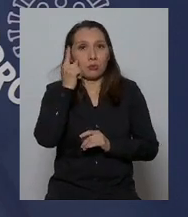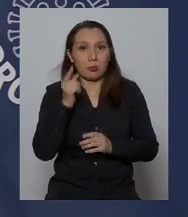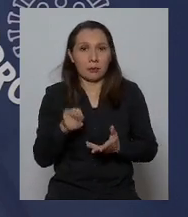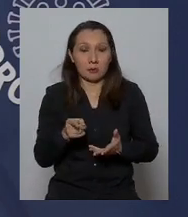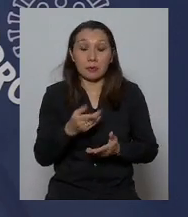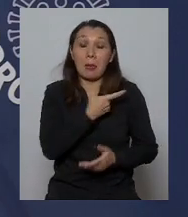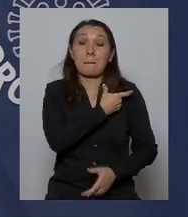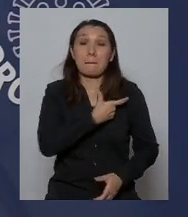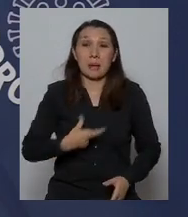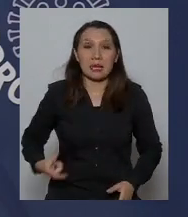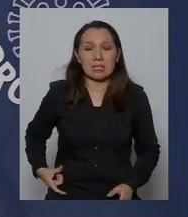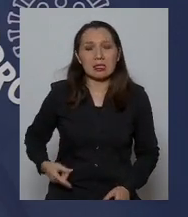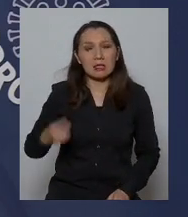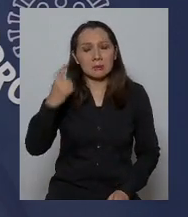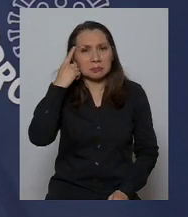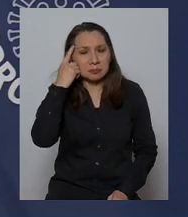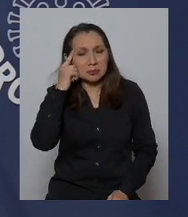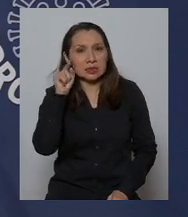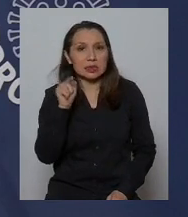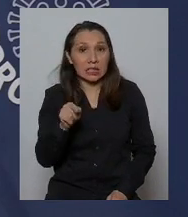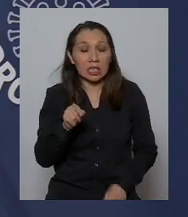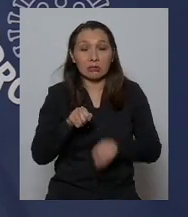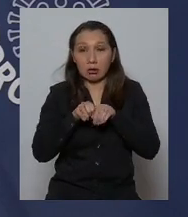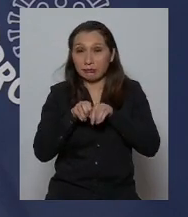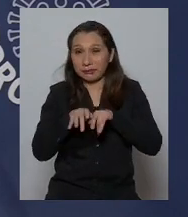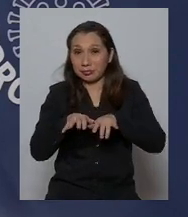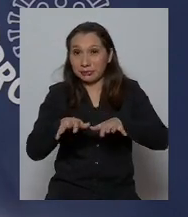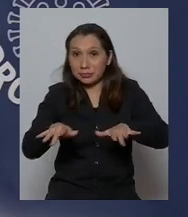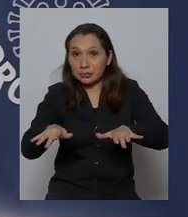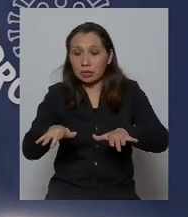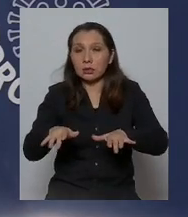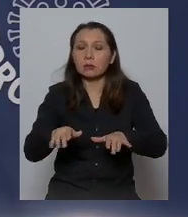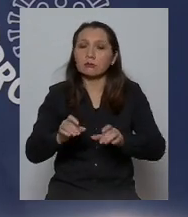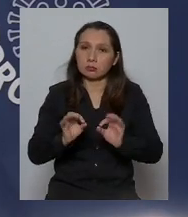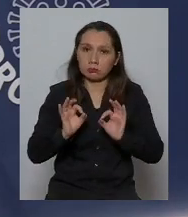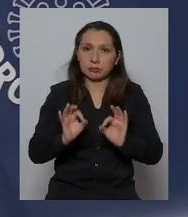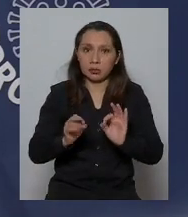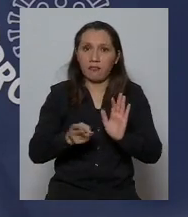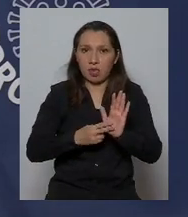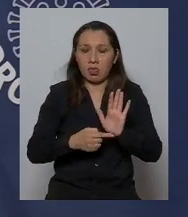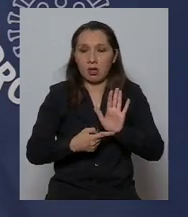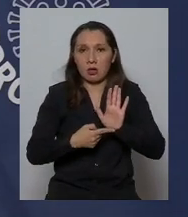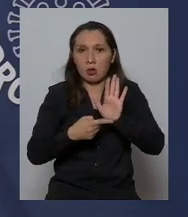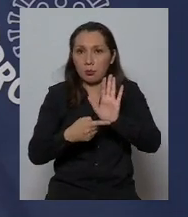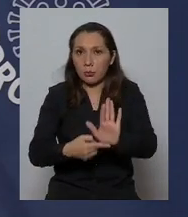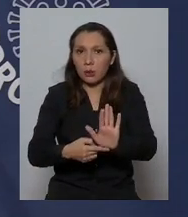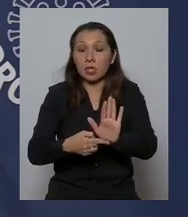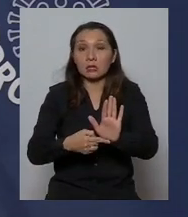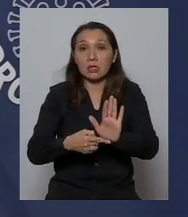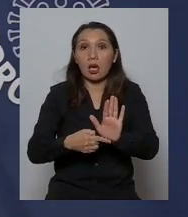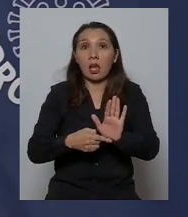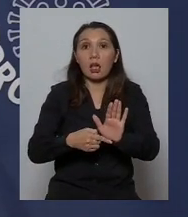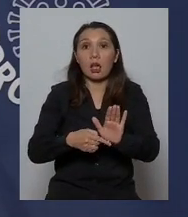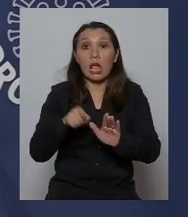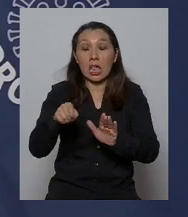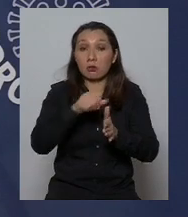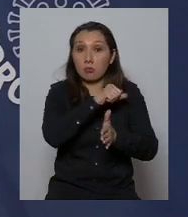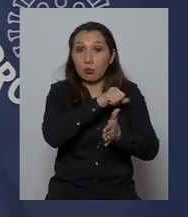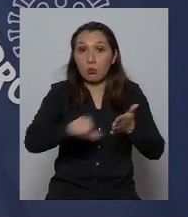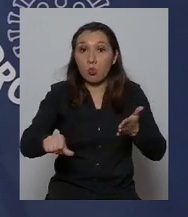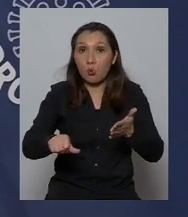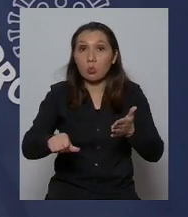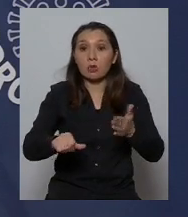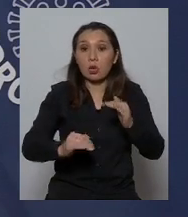presidente considera que esta epidemia pone de manifiesto en que el nivel de estas sanciones